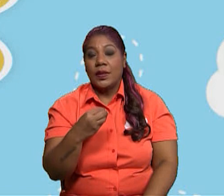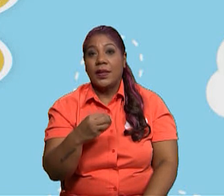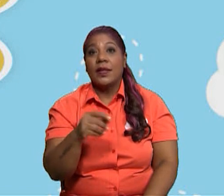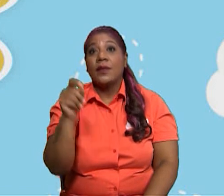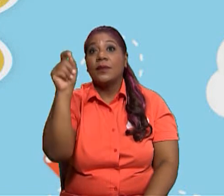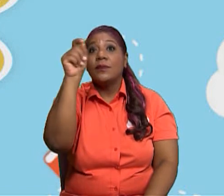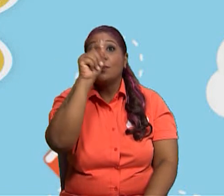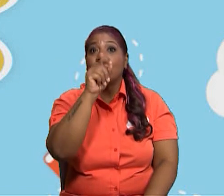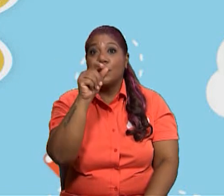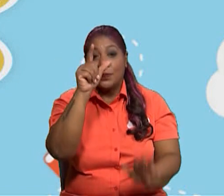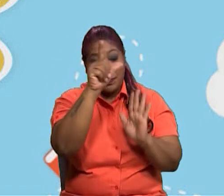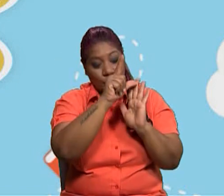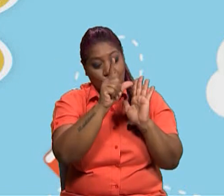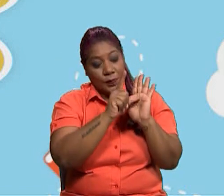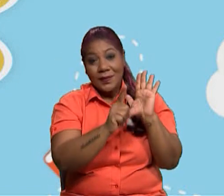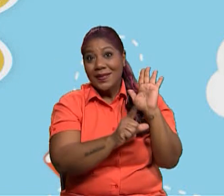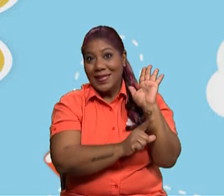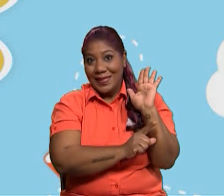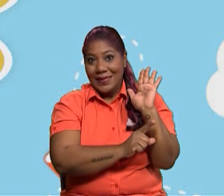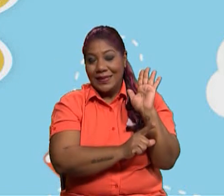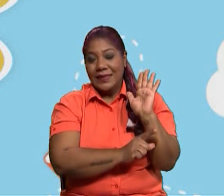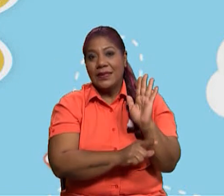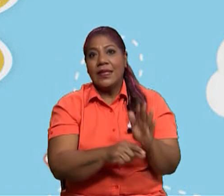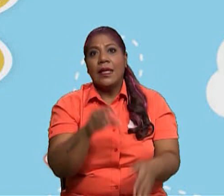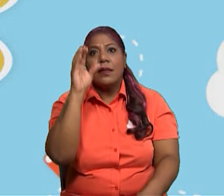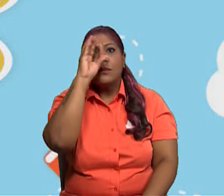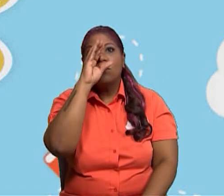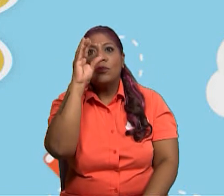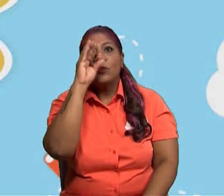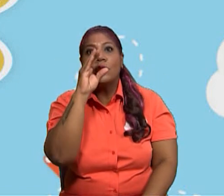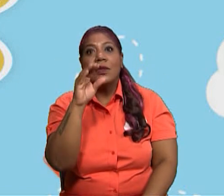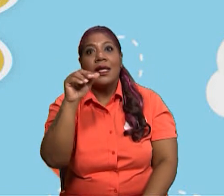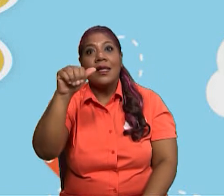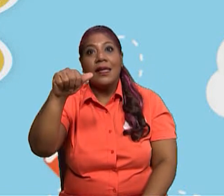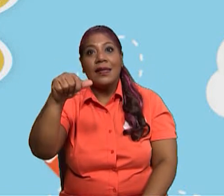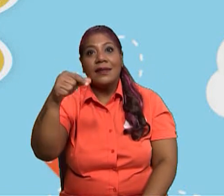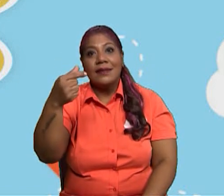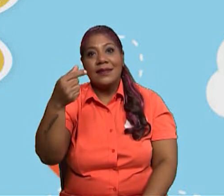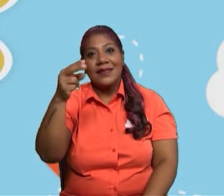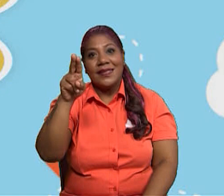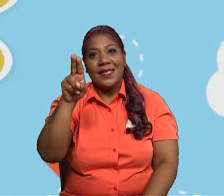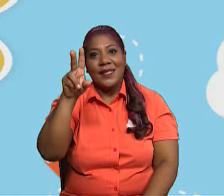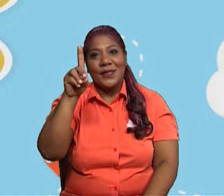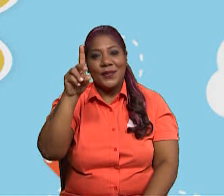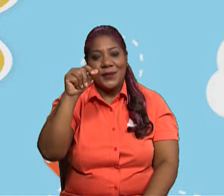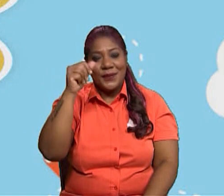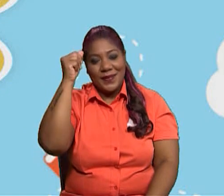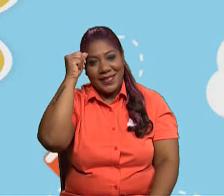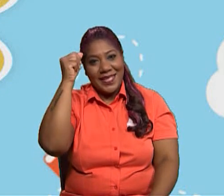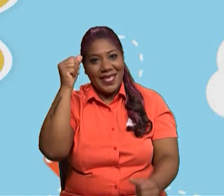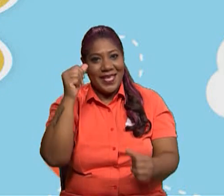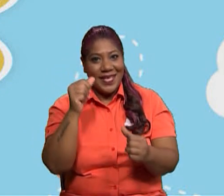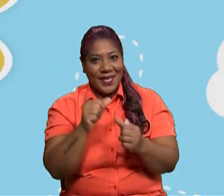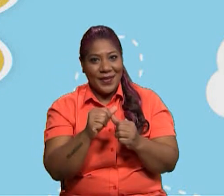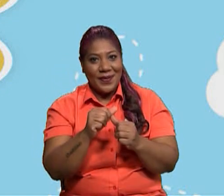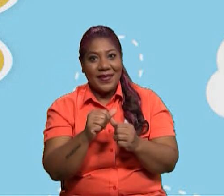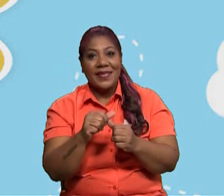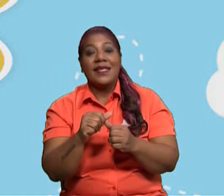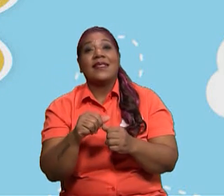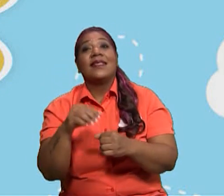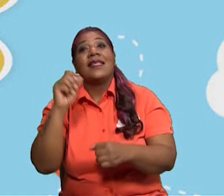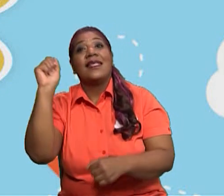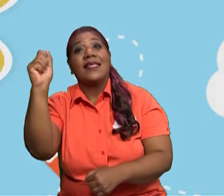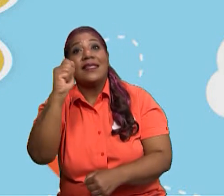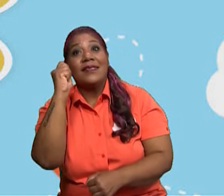agudas. Recuerda que las palabras agudas son aquellas que tienen el acento prosódico en la última